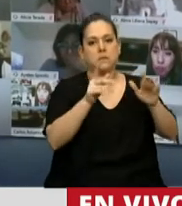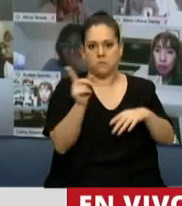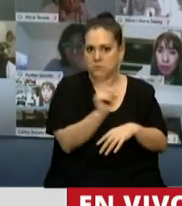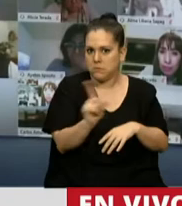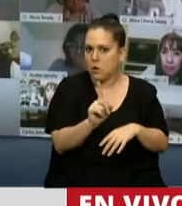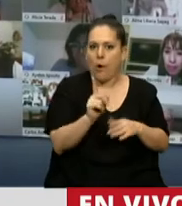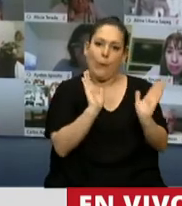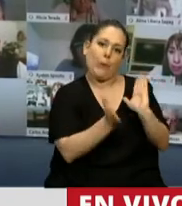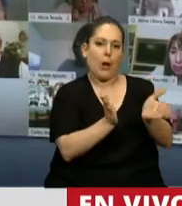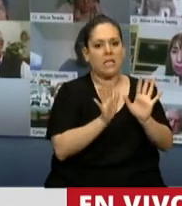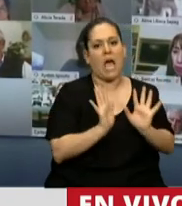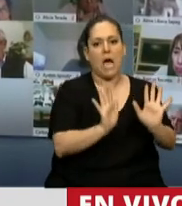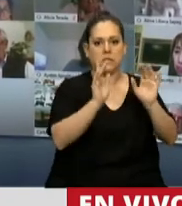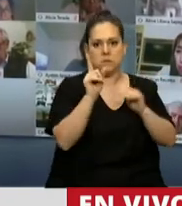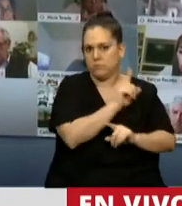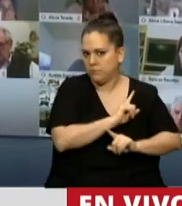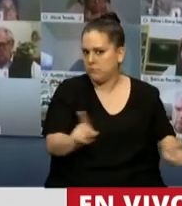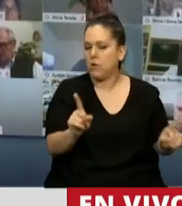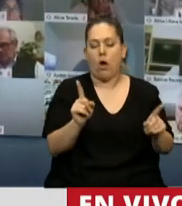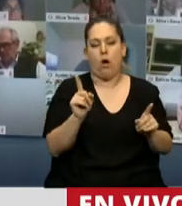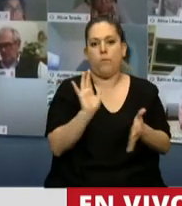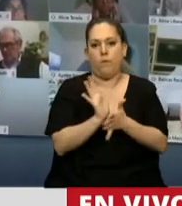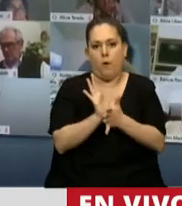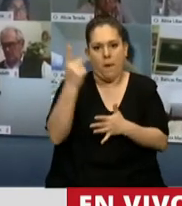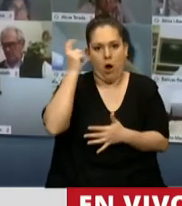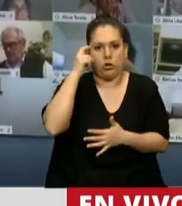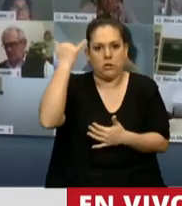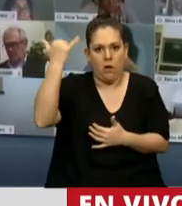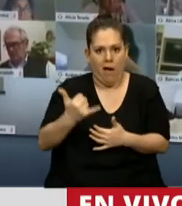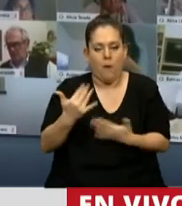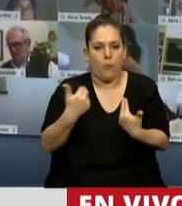violencia ni tampoco los actos de microviolencia que los pueden afectar.